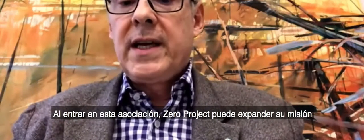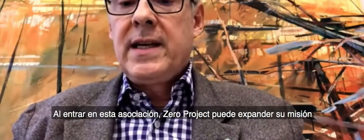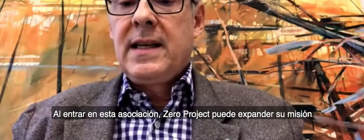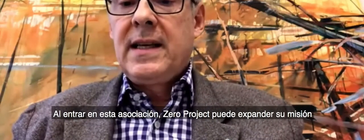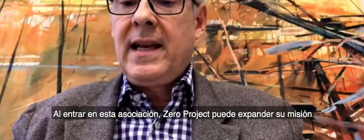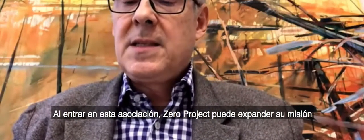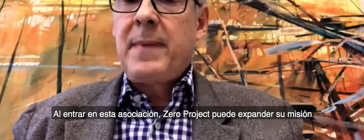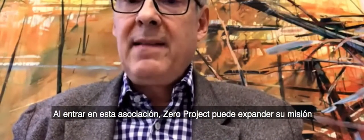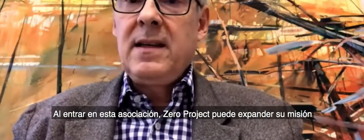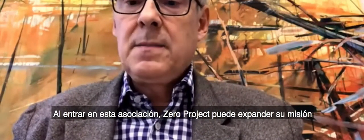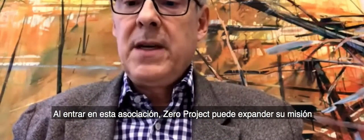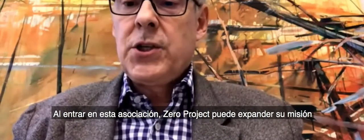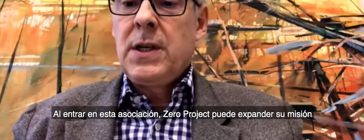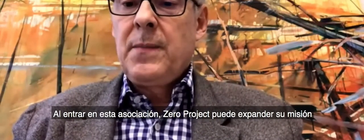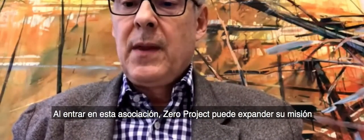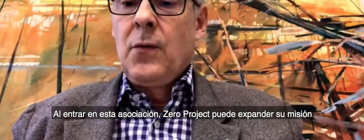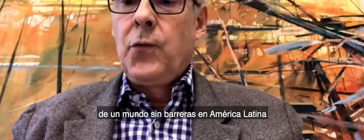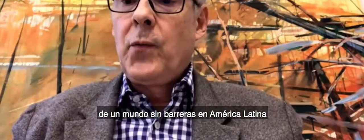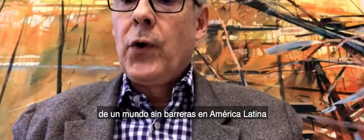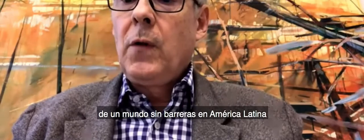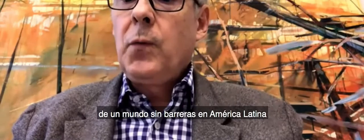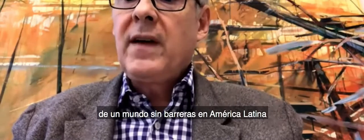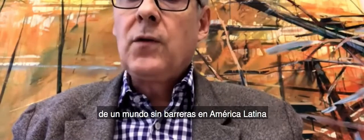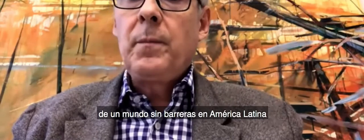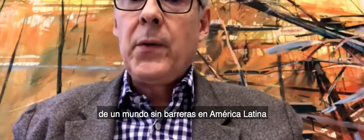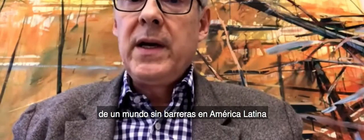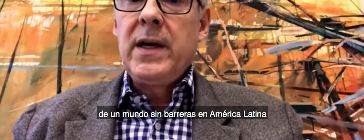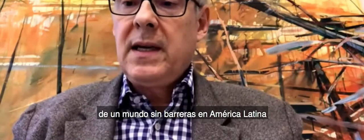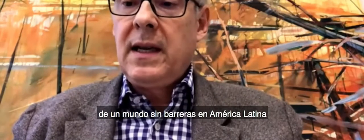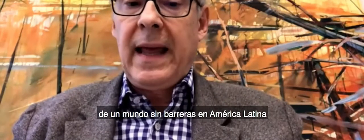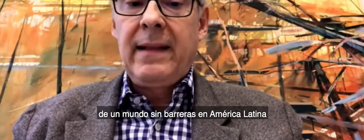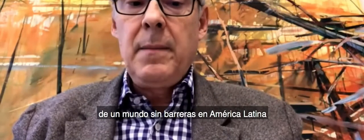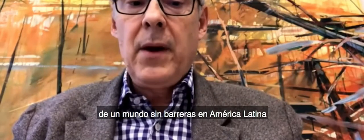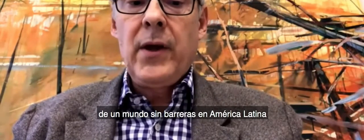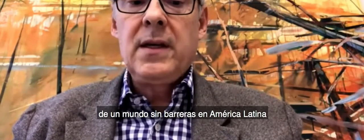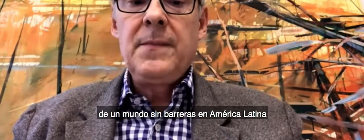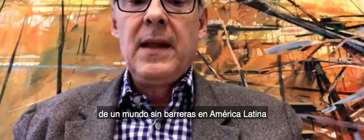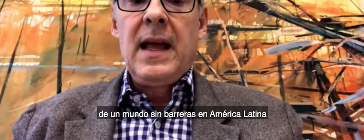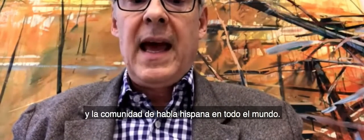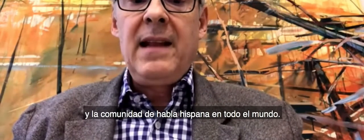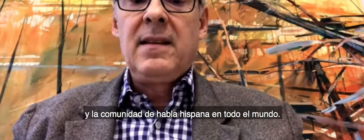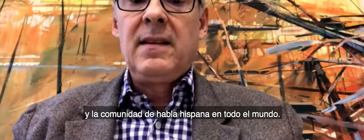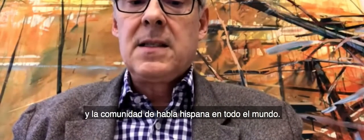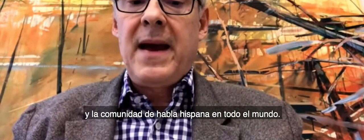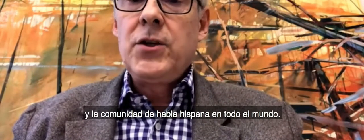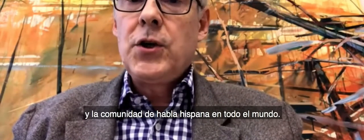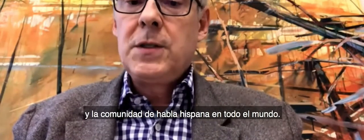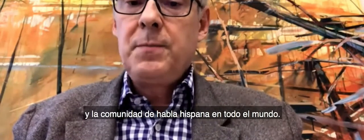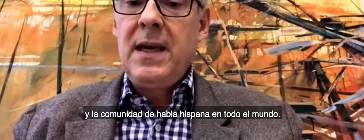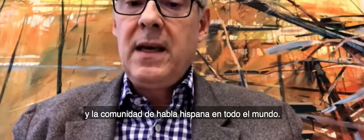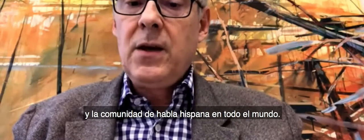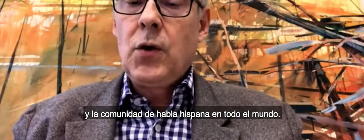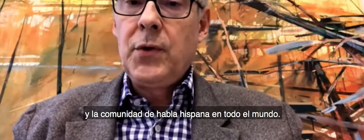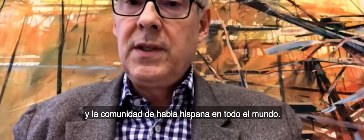Project can expand its mission for a world without barriers in Latin America and the Spanish